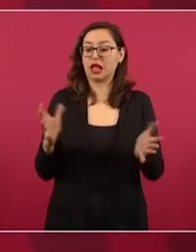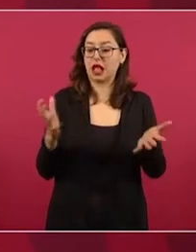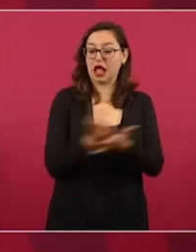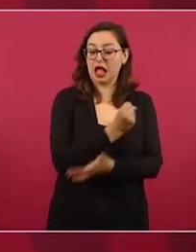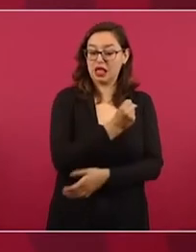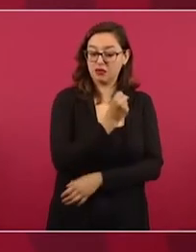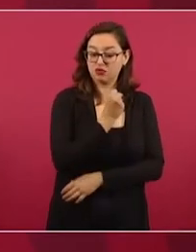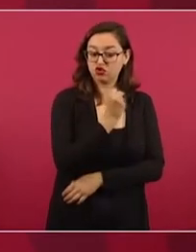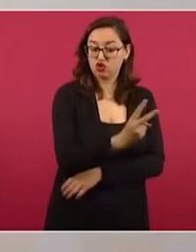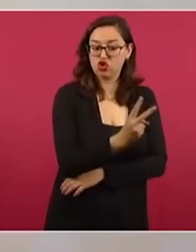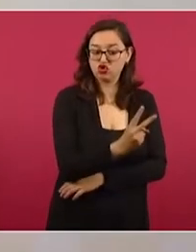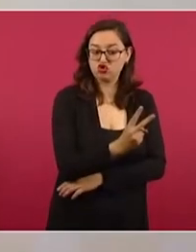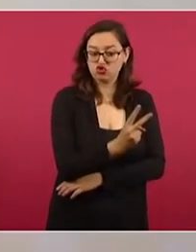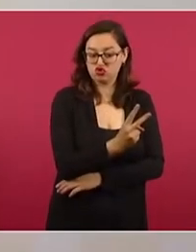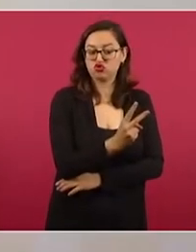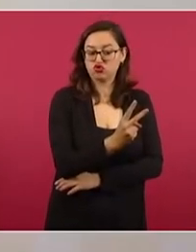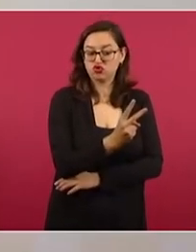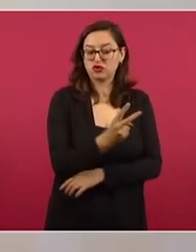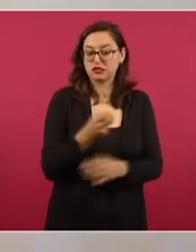dos,